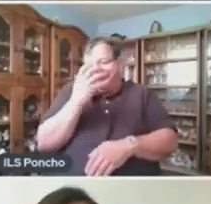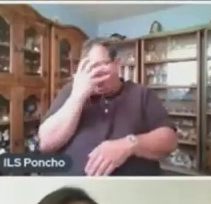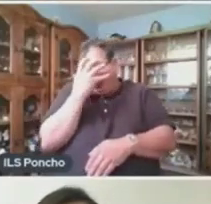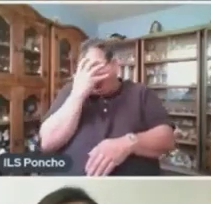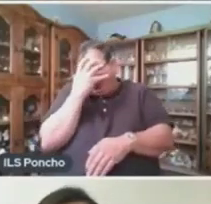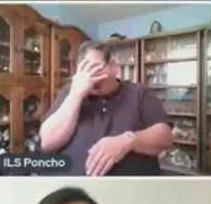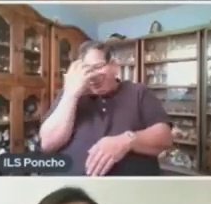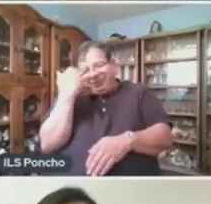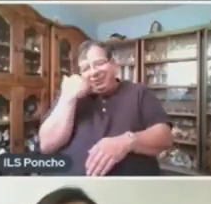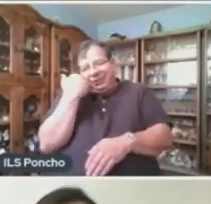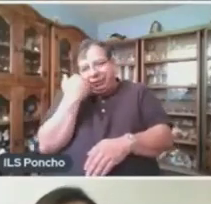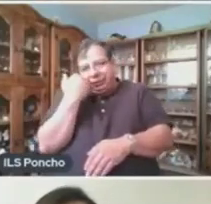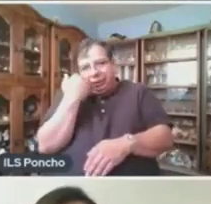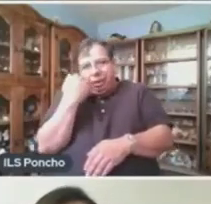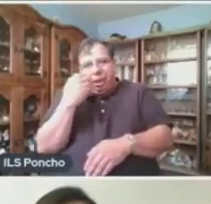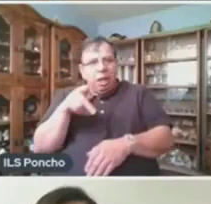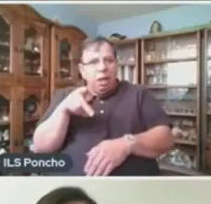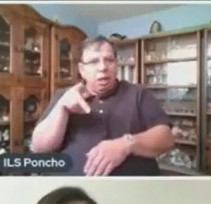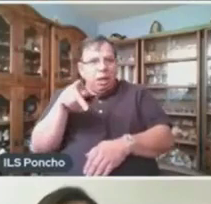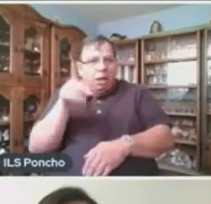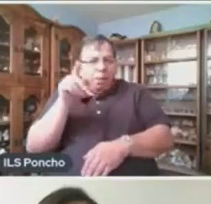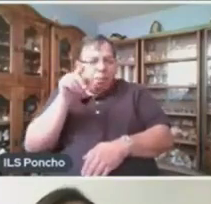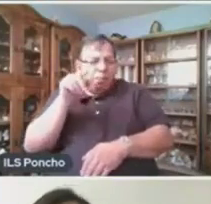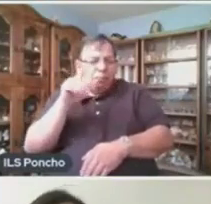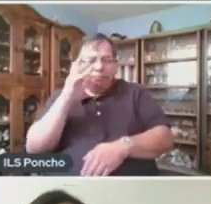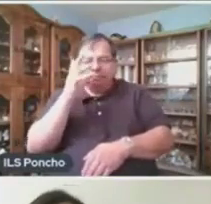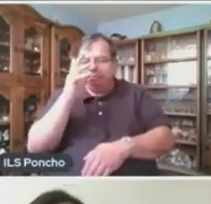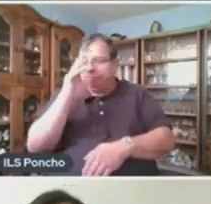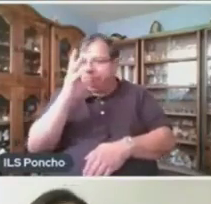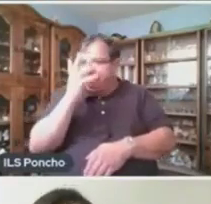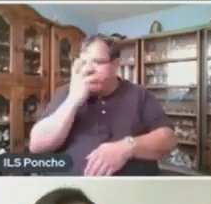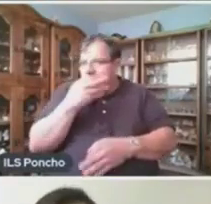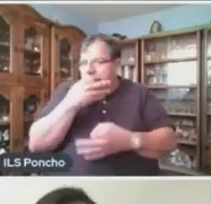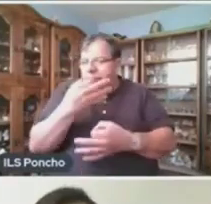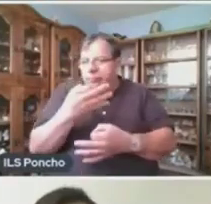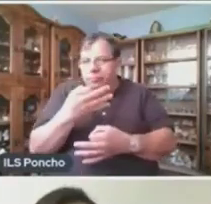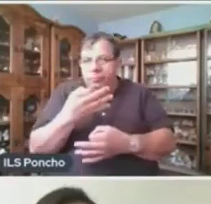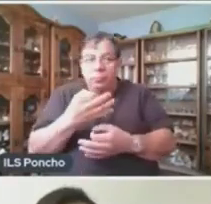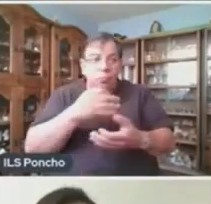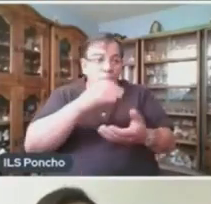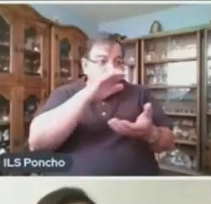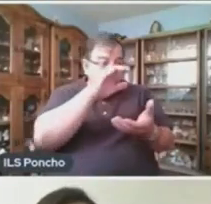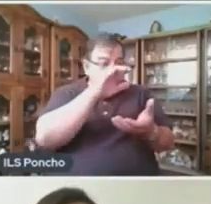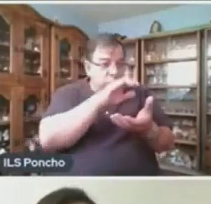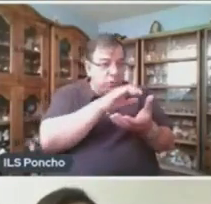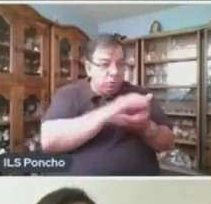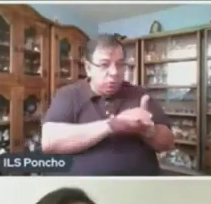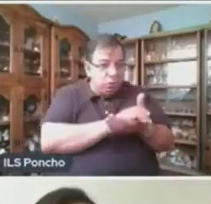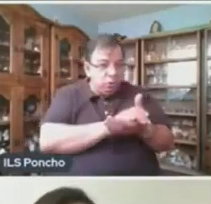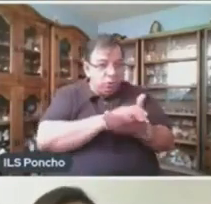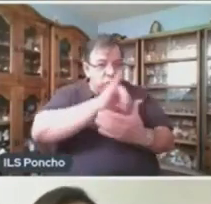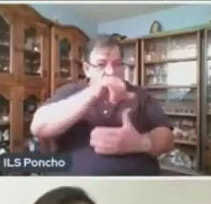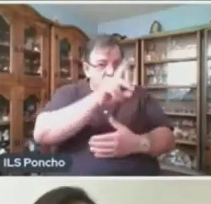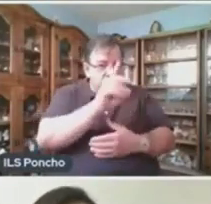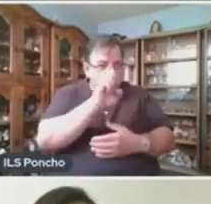Pero a la vez Encantadora Su esposo Jordán